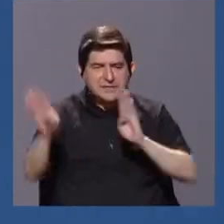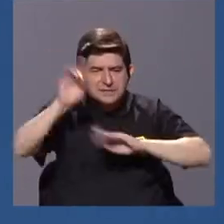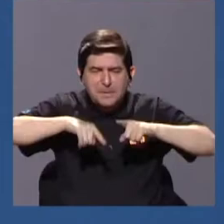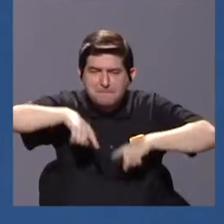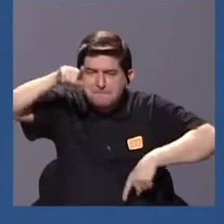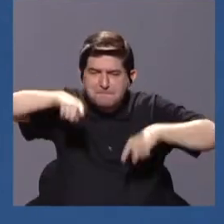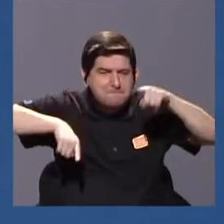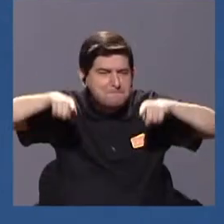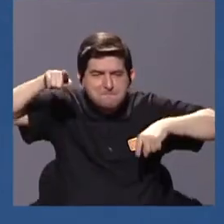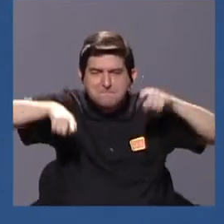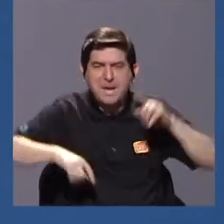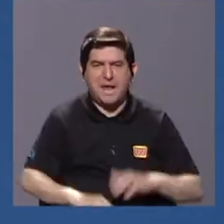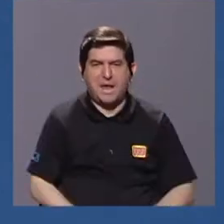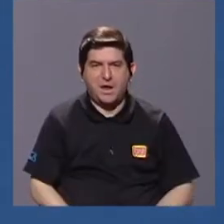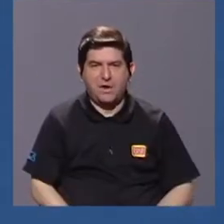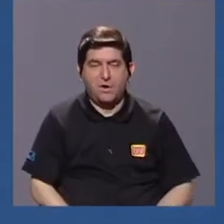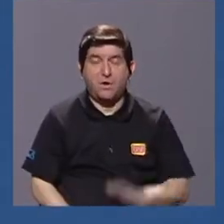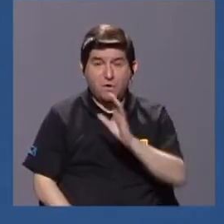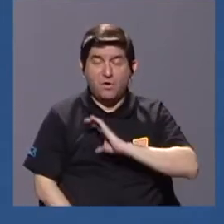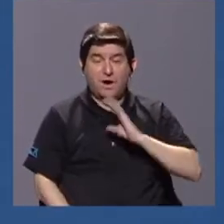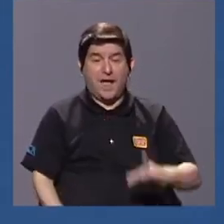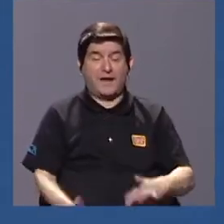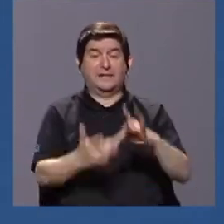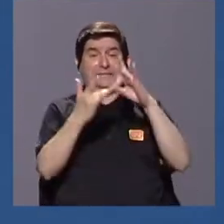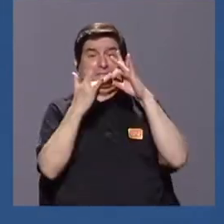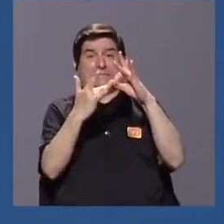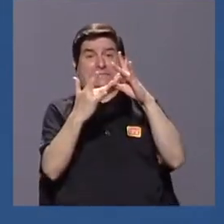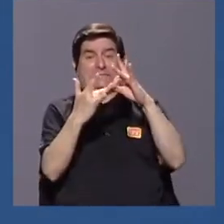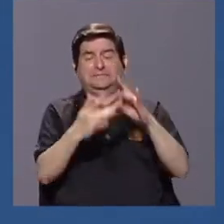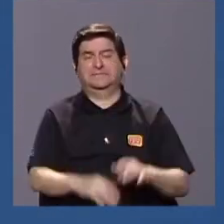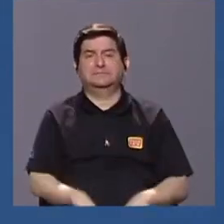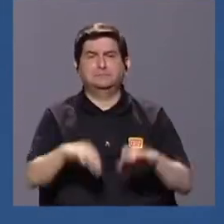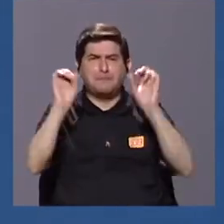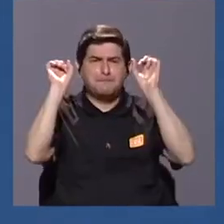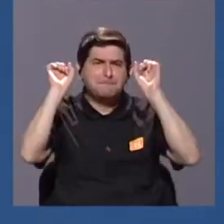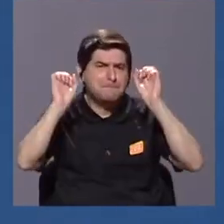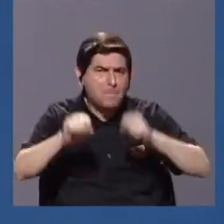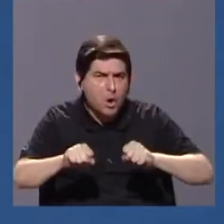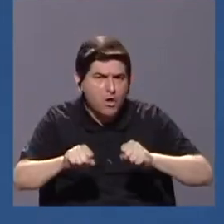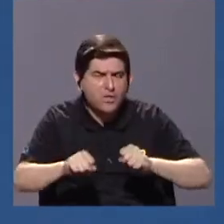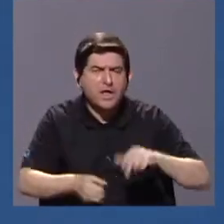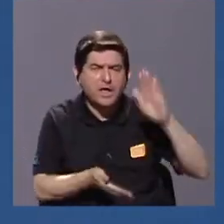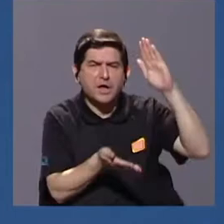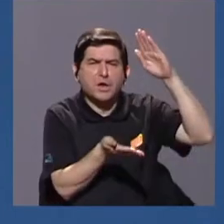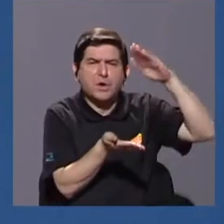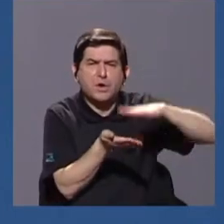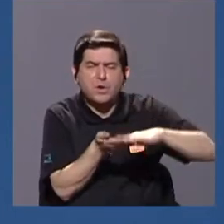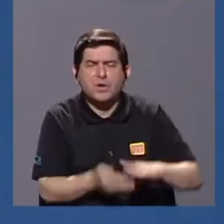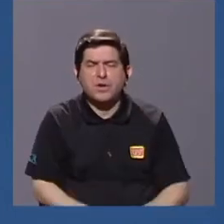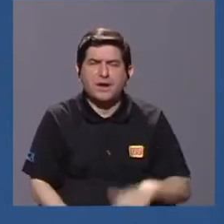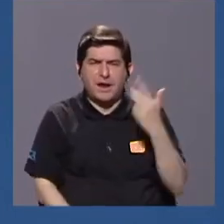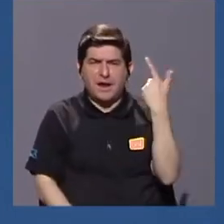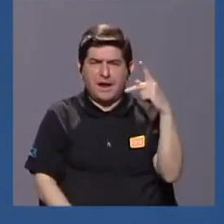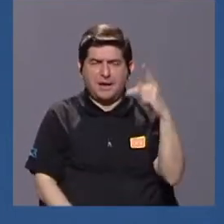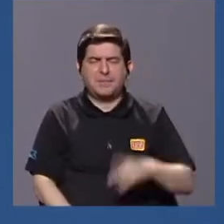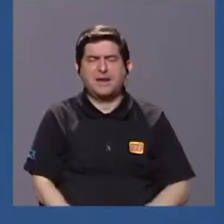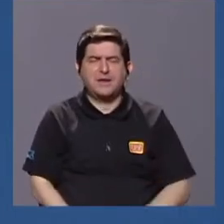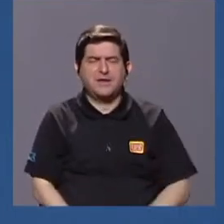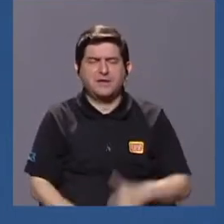es el aspecto principal para disminuir el riesgo a enfermedades